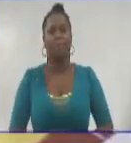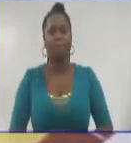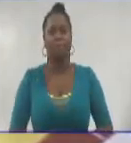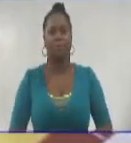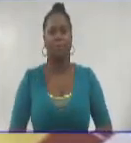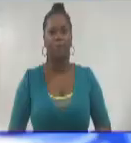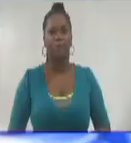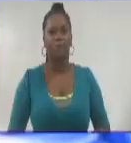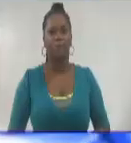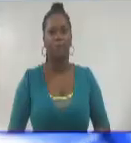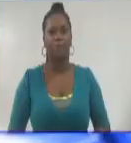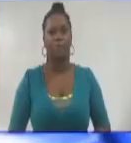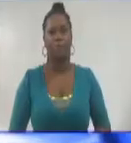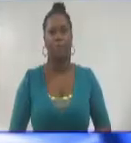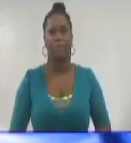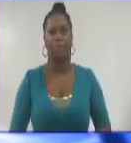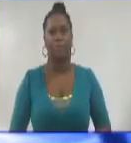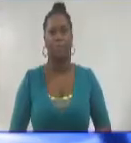tardes.